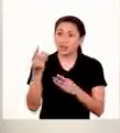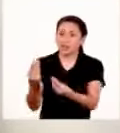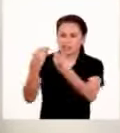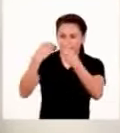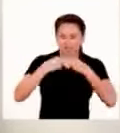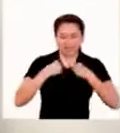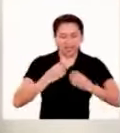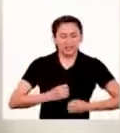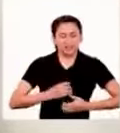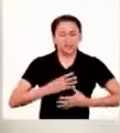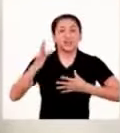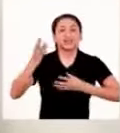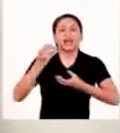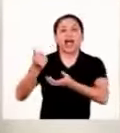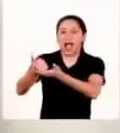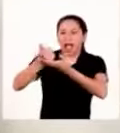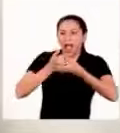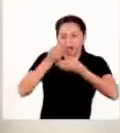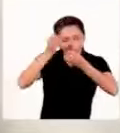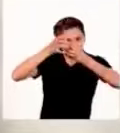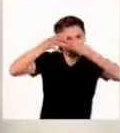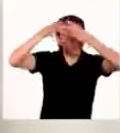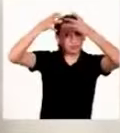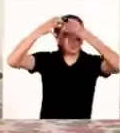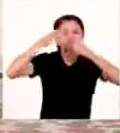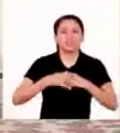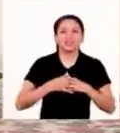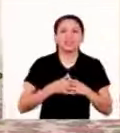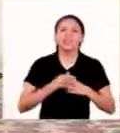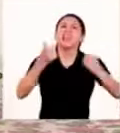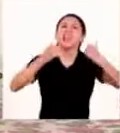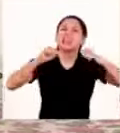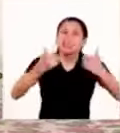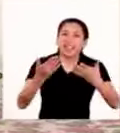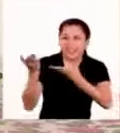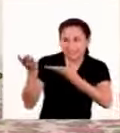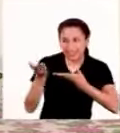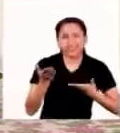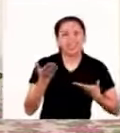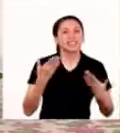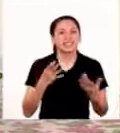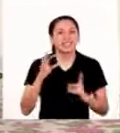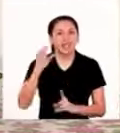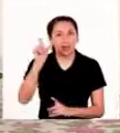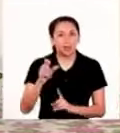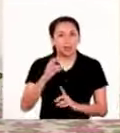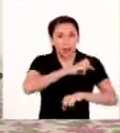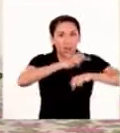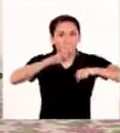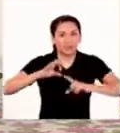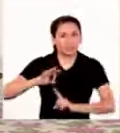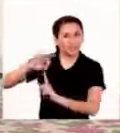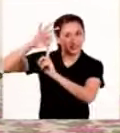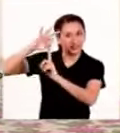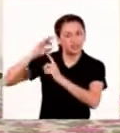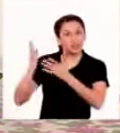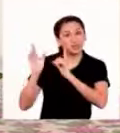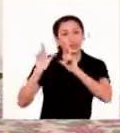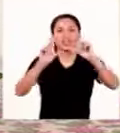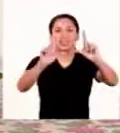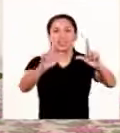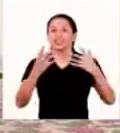que nos sigan inspirando con esa sabiduría ¿qué tal si le damos pase a nuestro especialista?